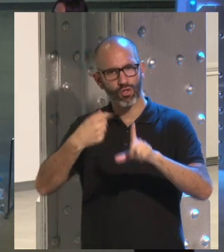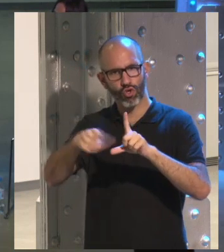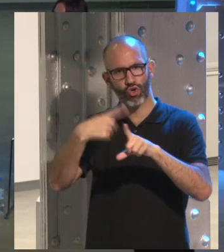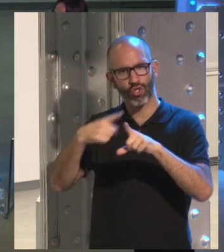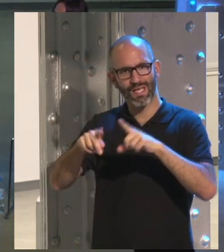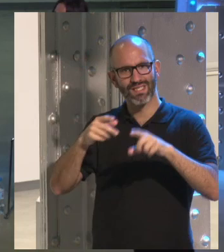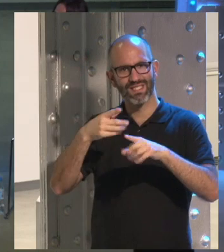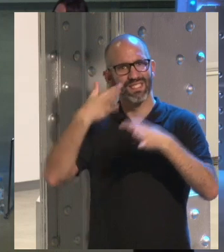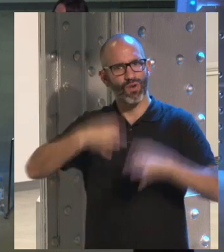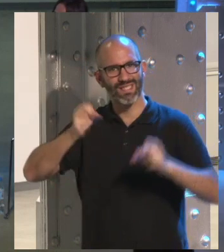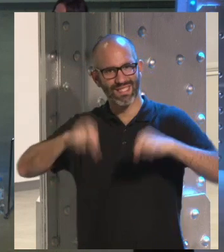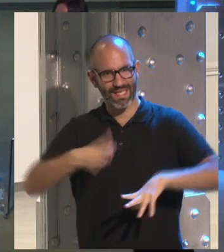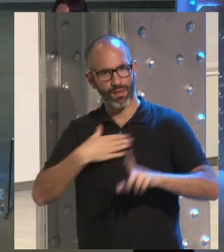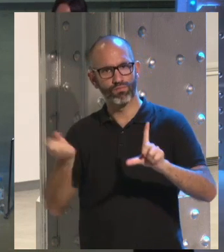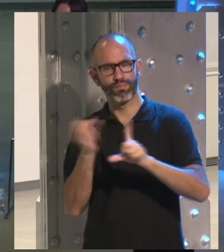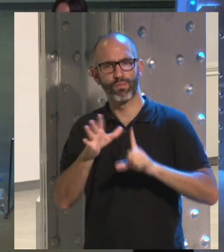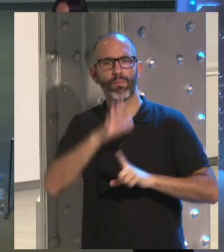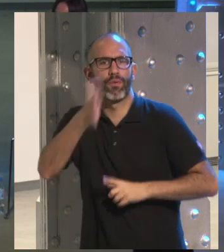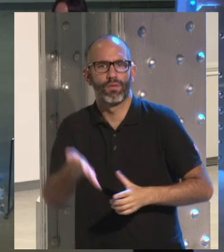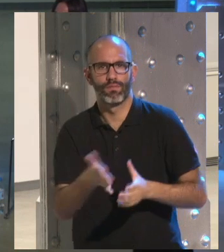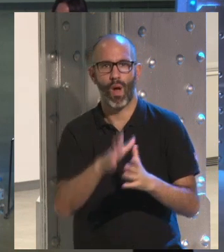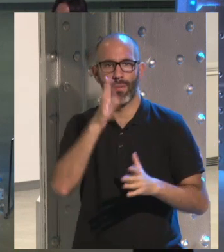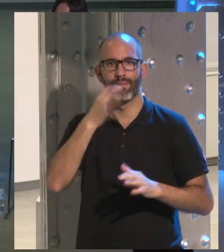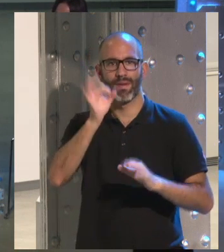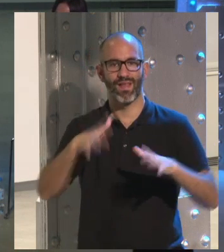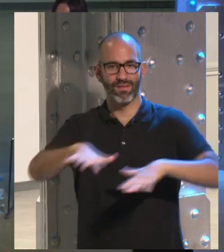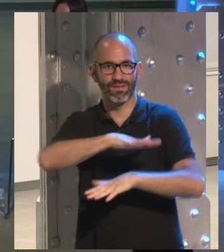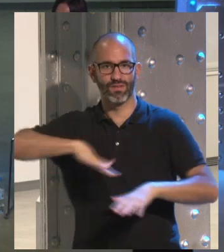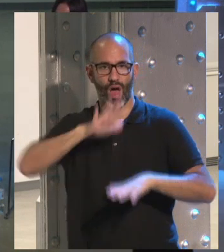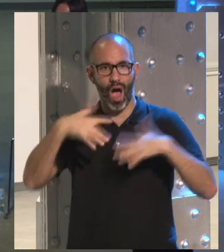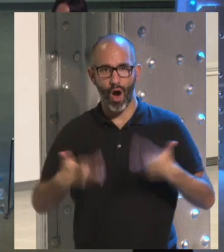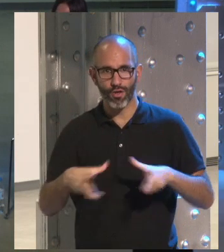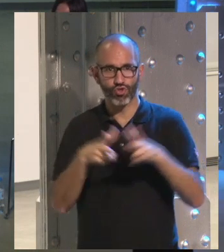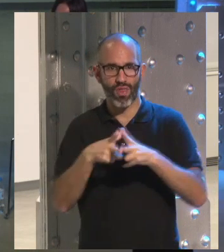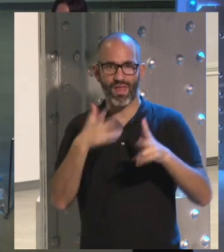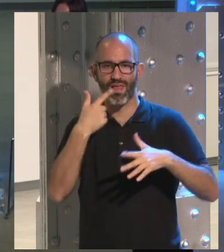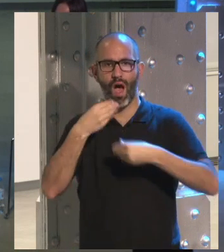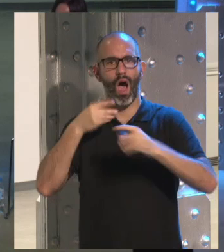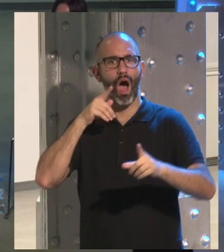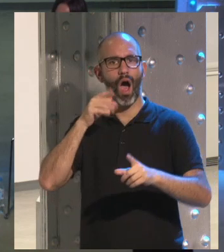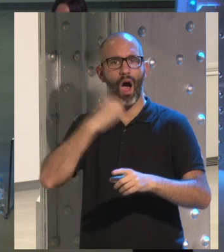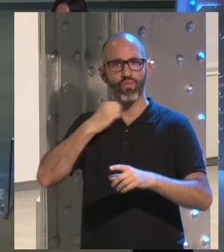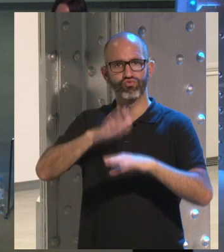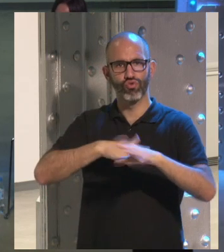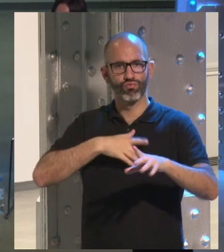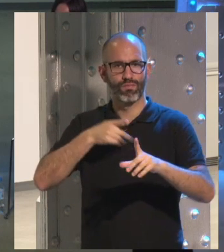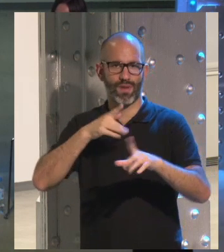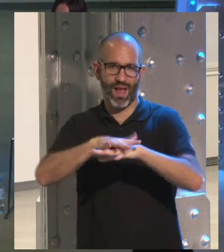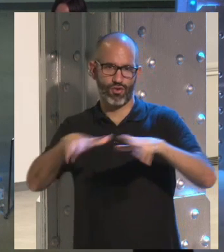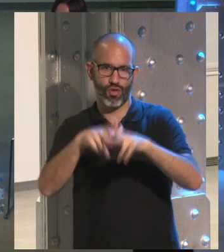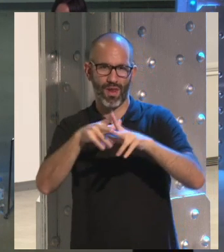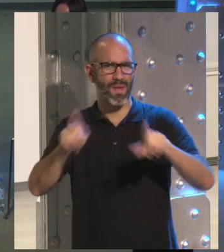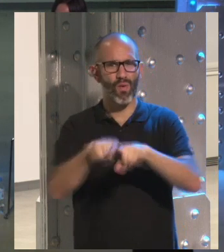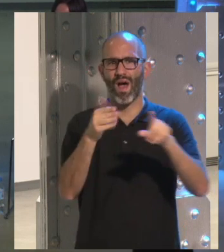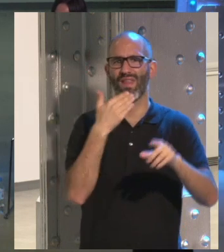seguridad? ¿Por qué pasa eso? Pues porque estamos en un estado de adolescencia en el uso de redes sociales. Me da lo mismo que lo use un chico de 17 años